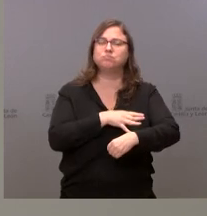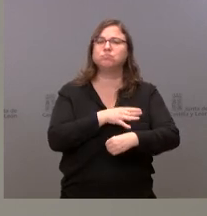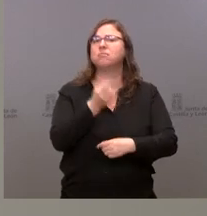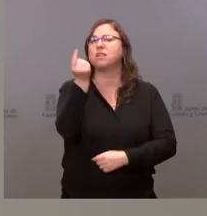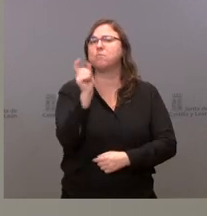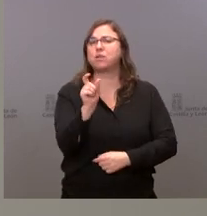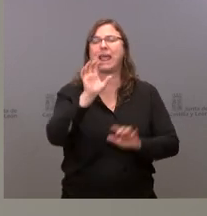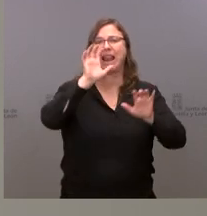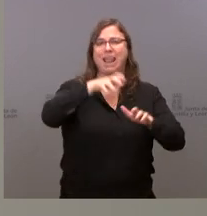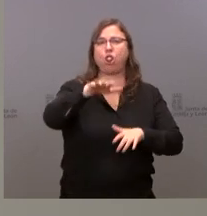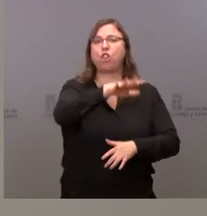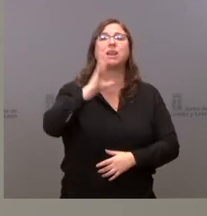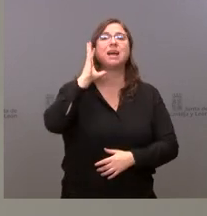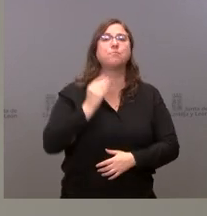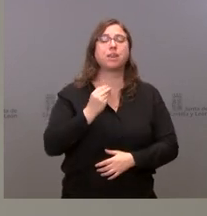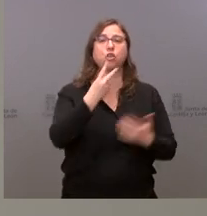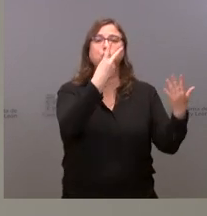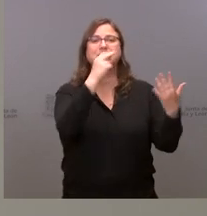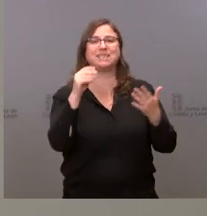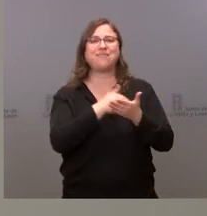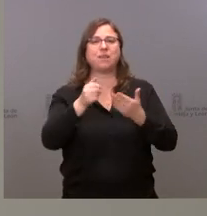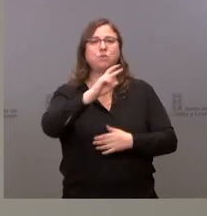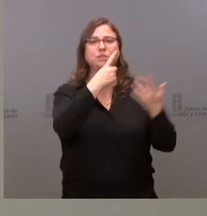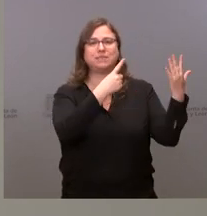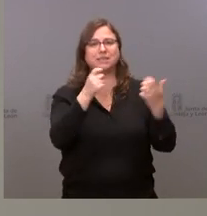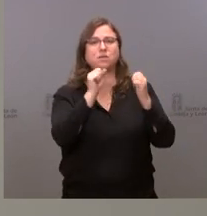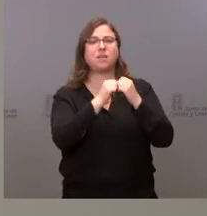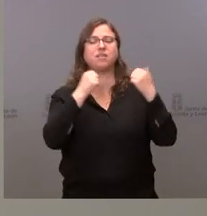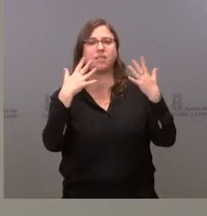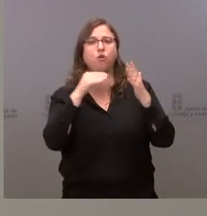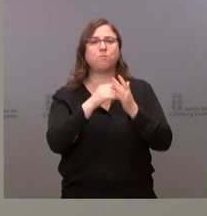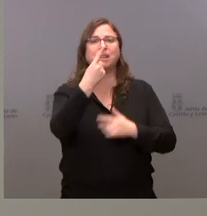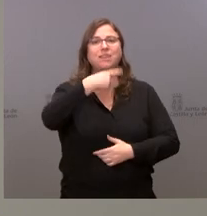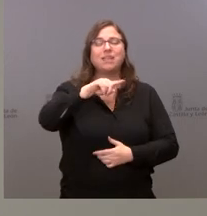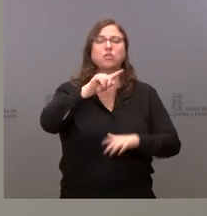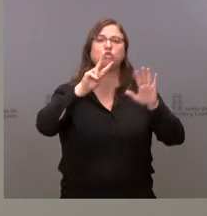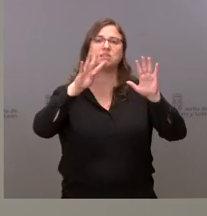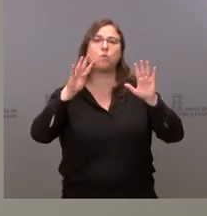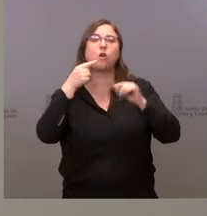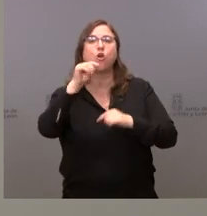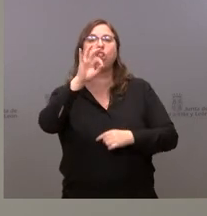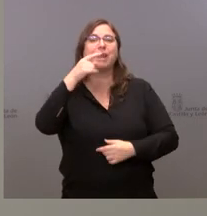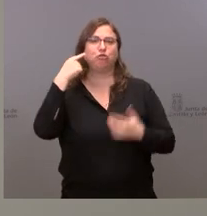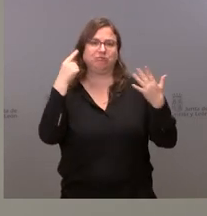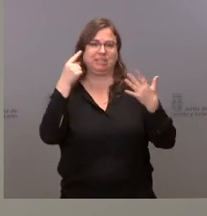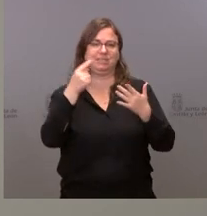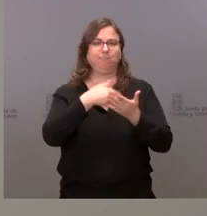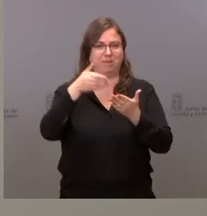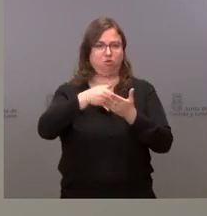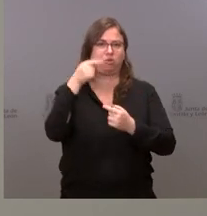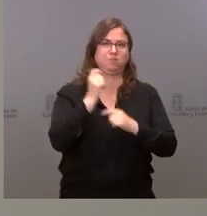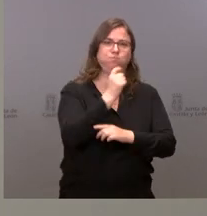León, para la zona del Bierzo, de 70 millones 625 mil 189,06. Lo que he hecho es dar cuenta al consejo